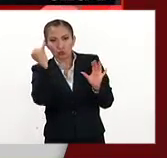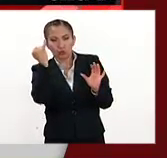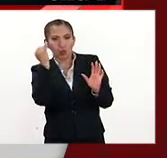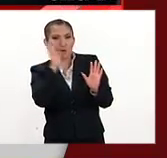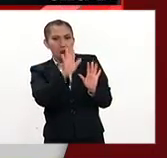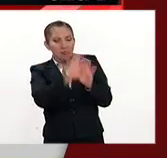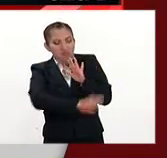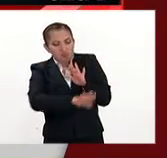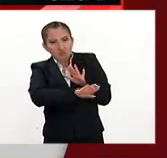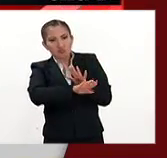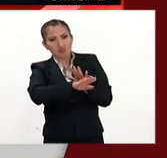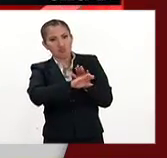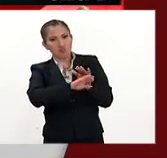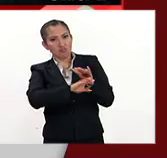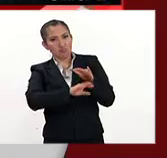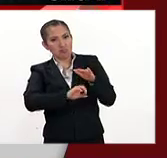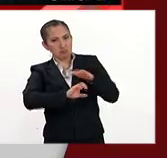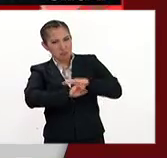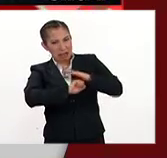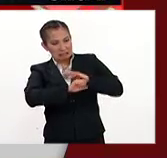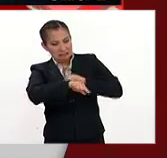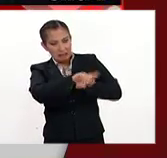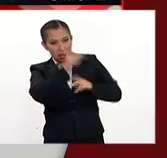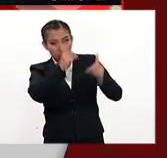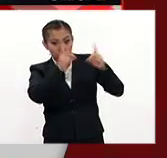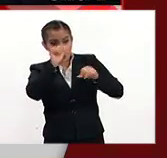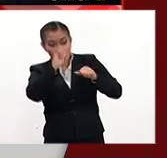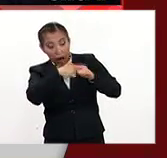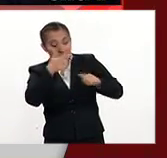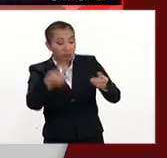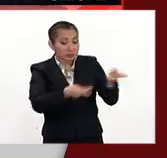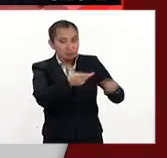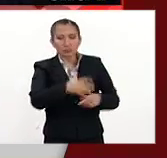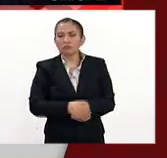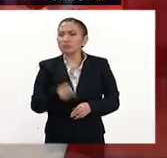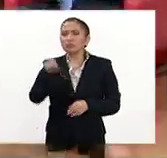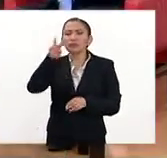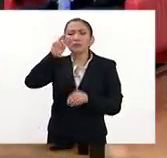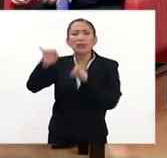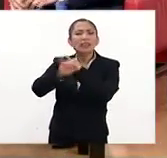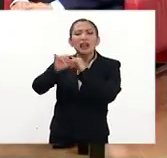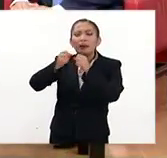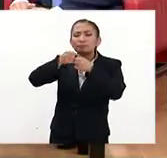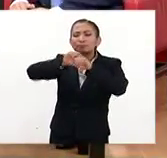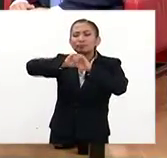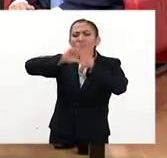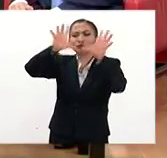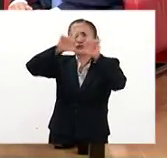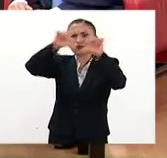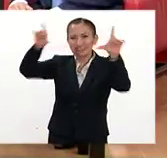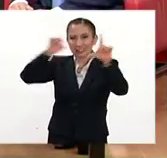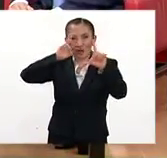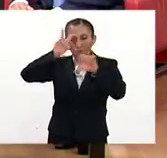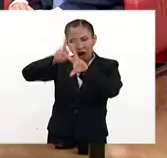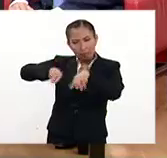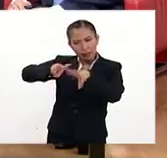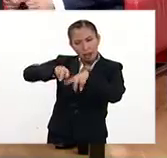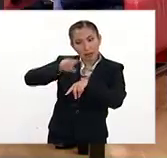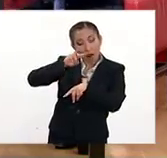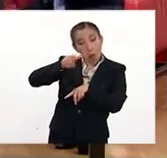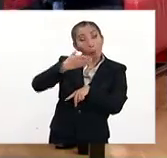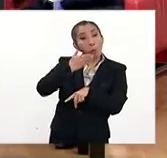que puedan ir aclarando todas las dudas que tenga el público. ¿Qué pueden ver en la página de Internet, que está muy completa, yo lo estuve analizando,